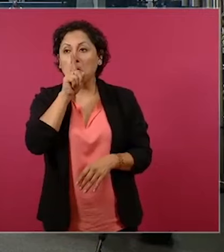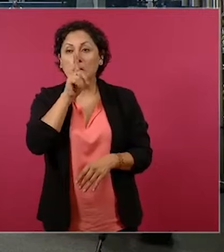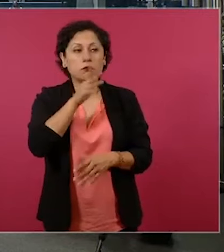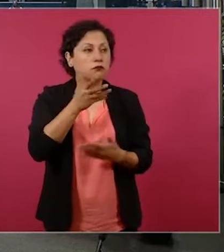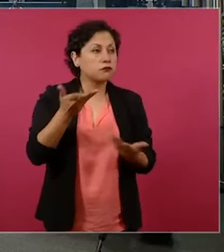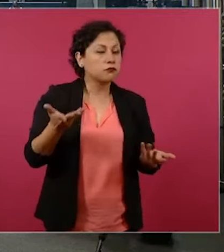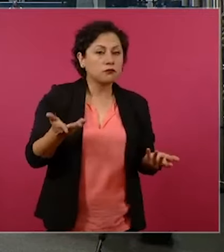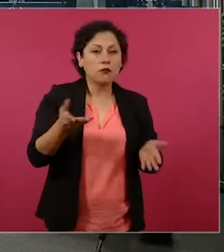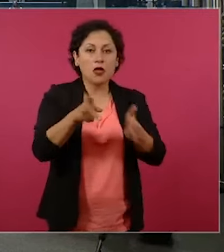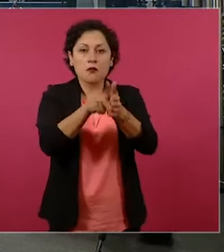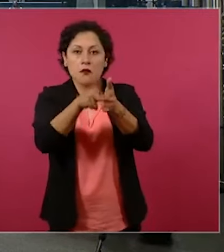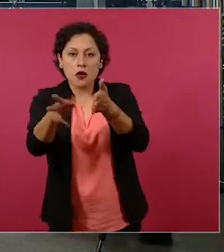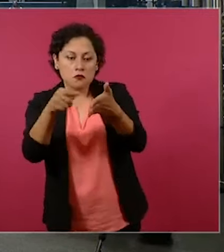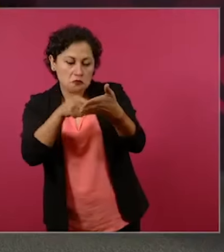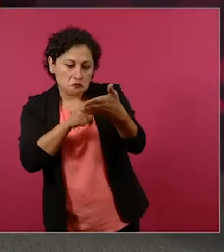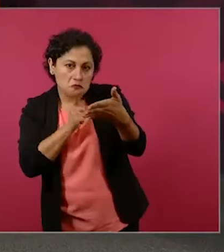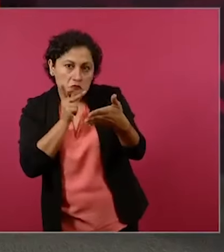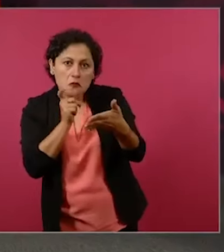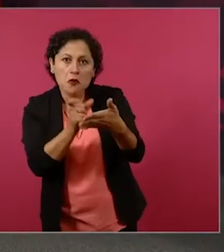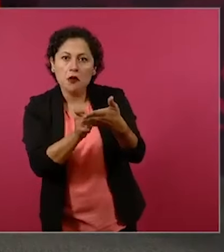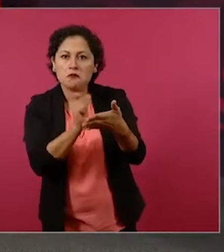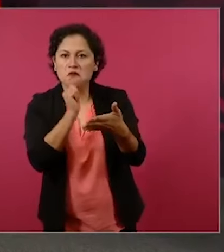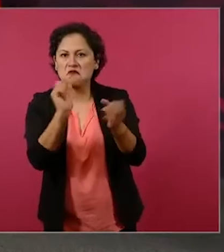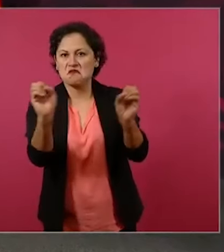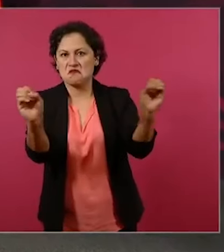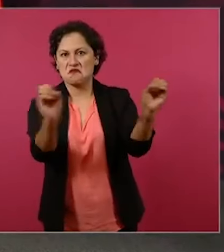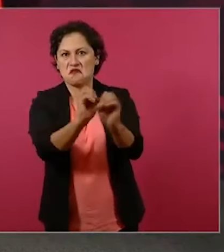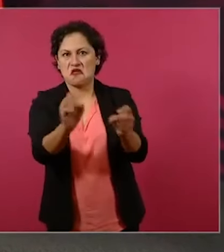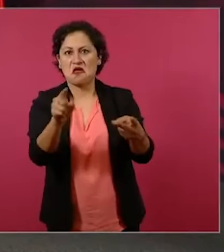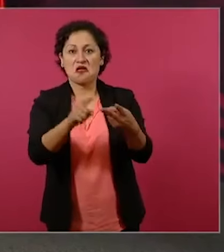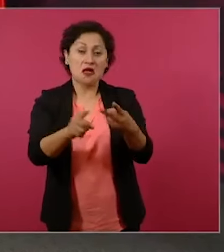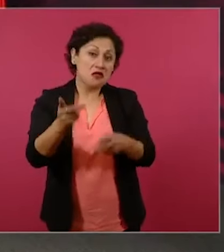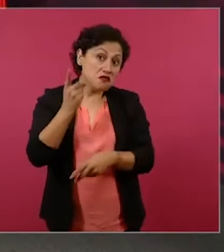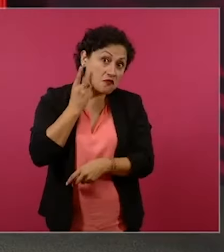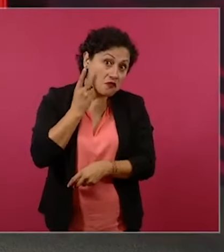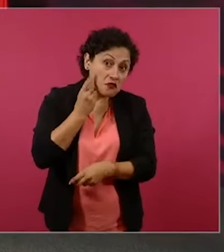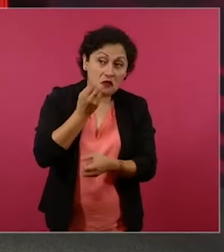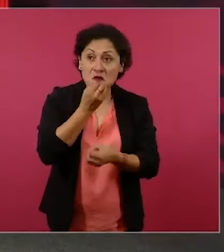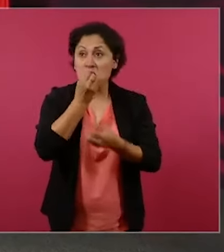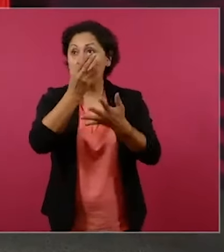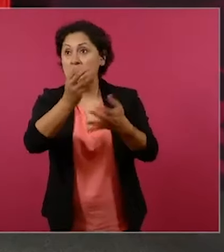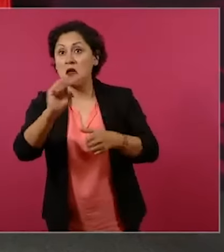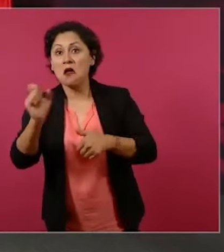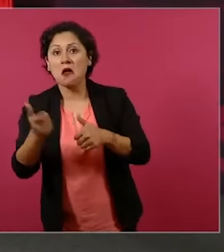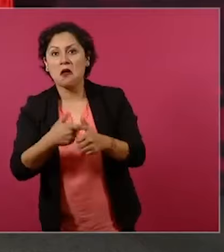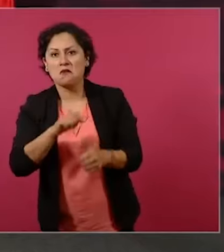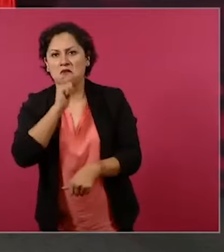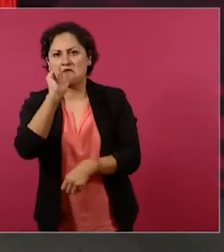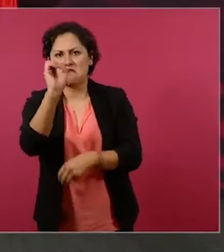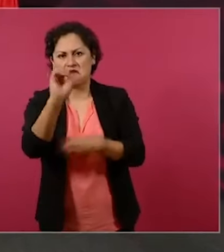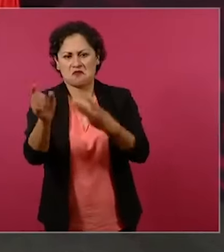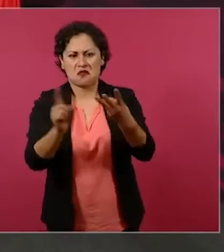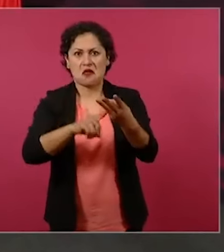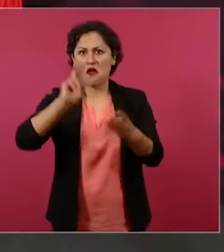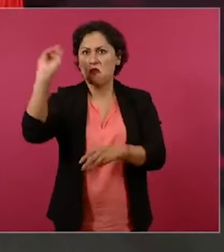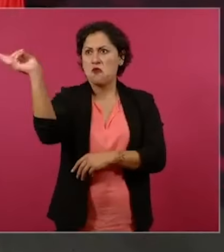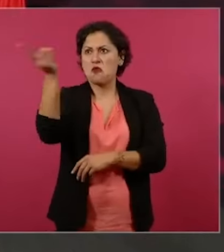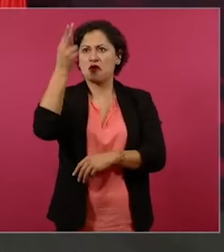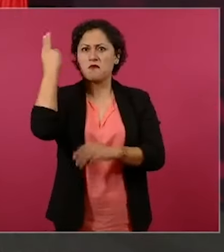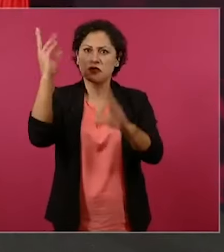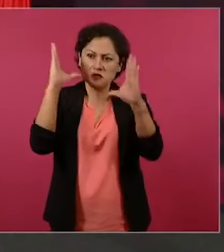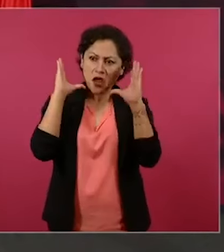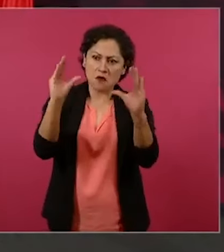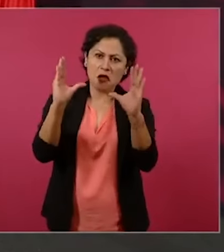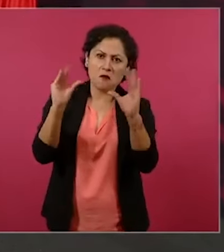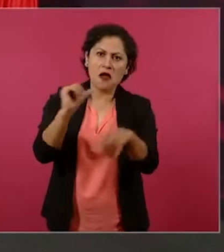en el parlamento, ni en la academia, ni en las universidades. Busquen cuántas tesis